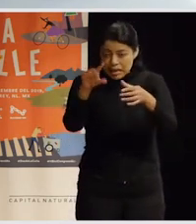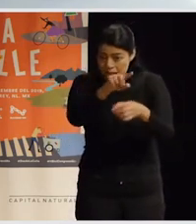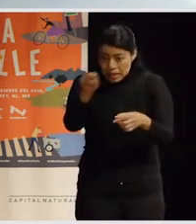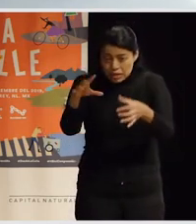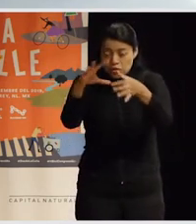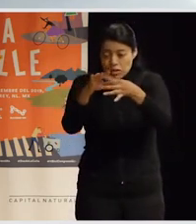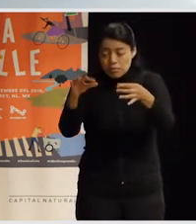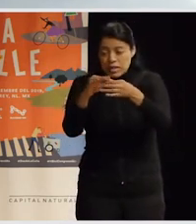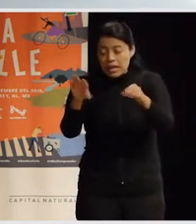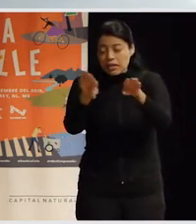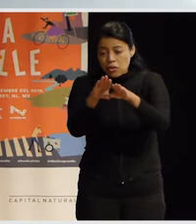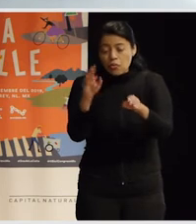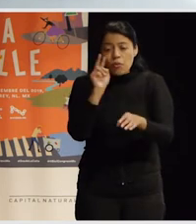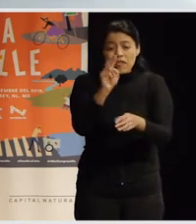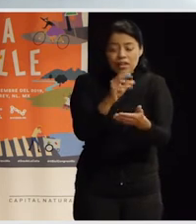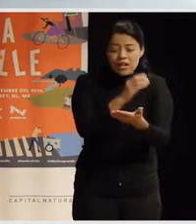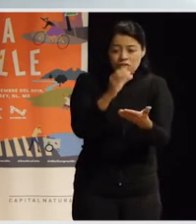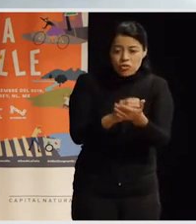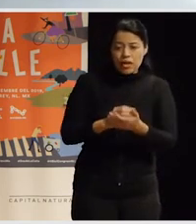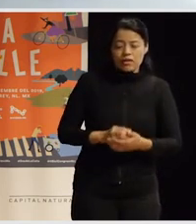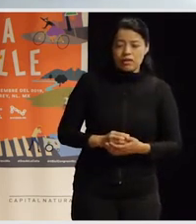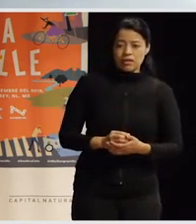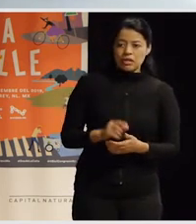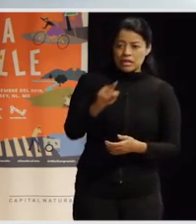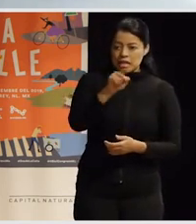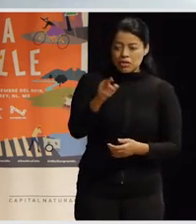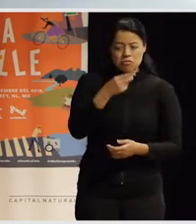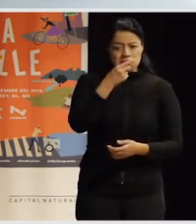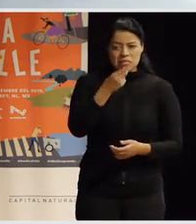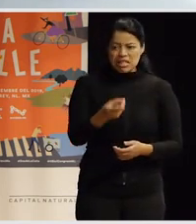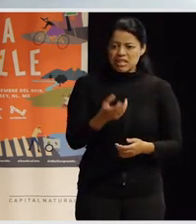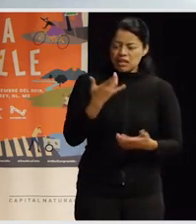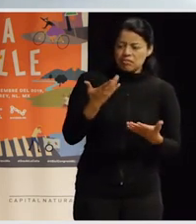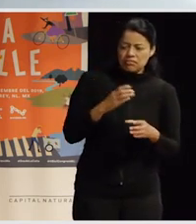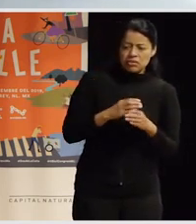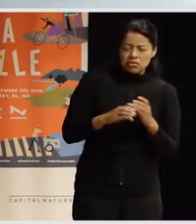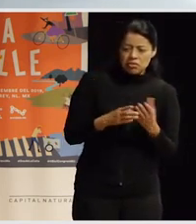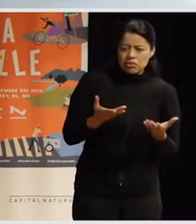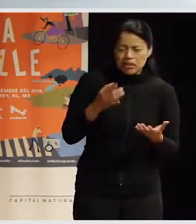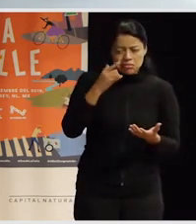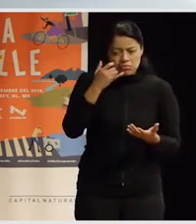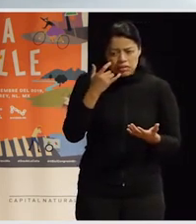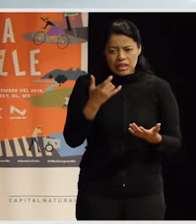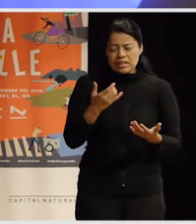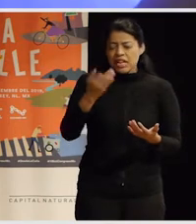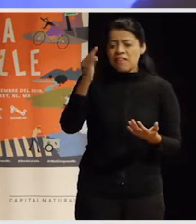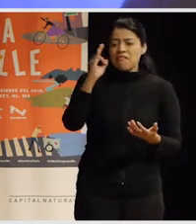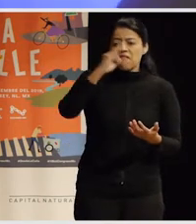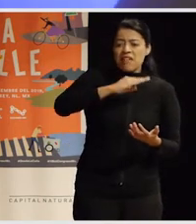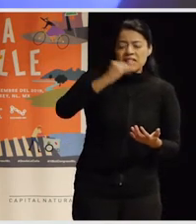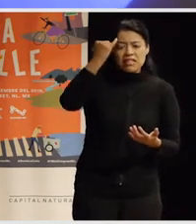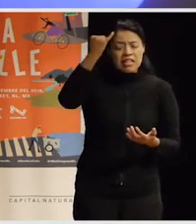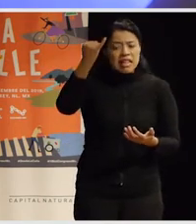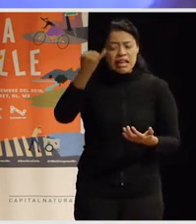era súper potente, ¿no? No solo por lo que te decían, sino porque en la relación y en el diálogo también se deconstruían un montón de falsas ideas o